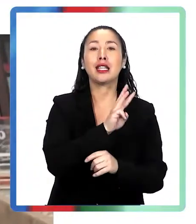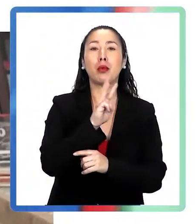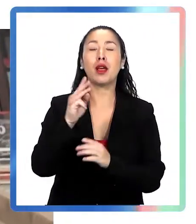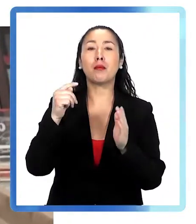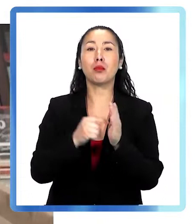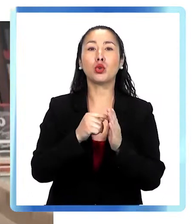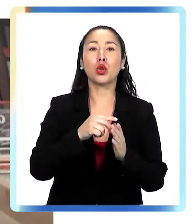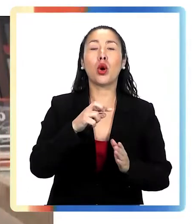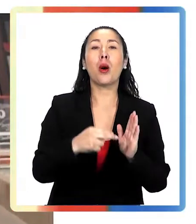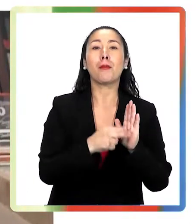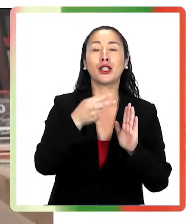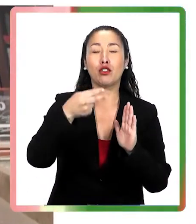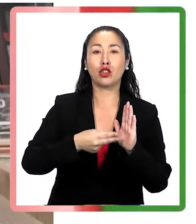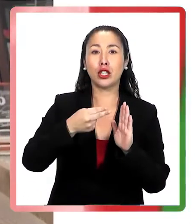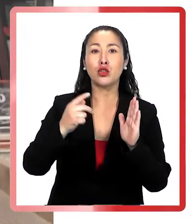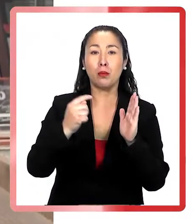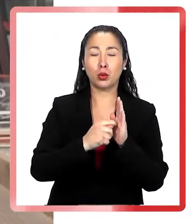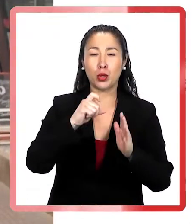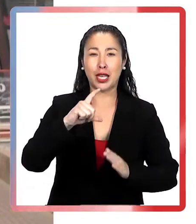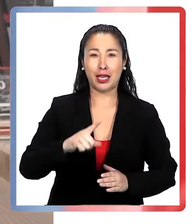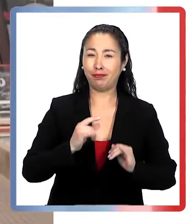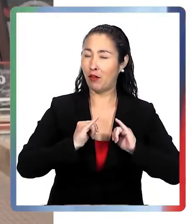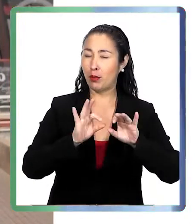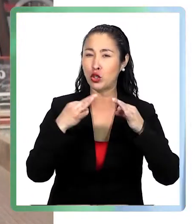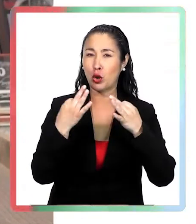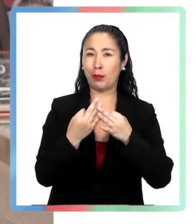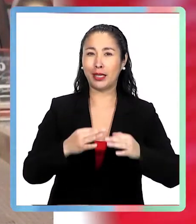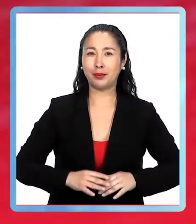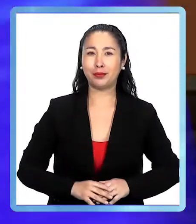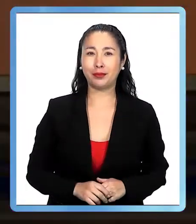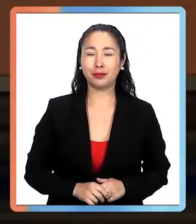web www.portavoznoticias.cl